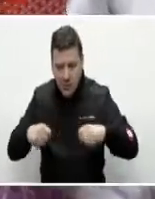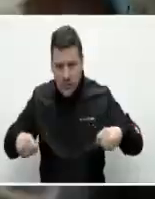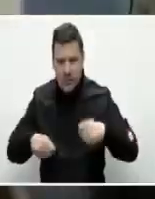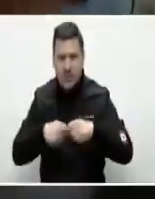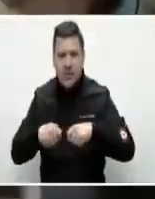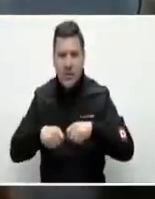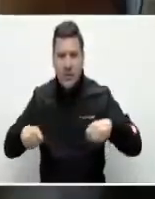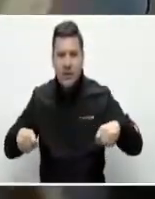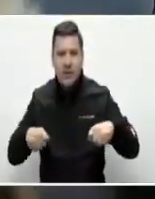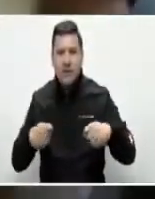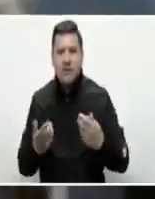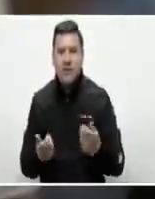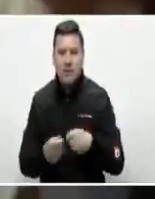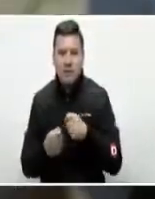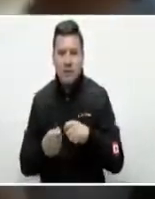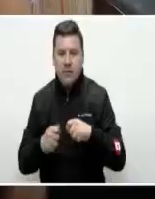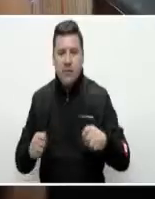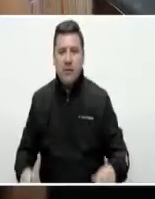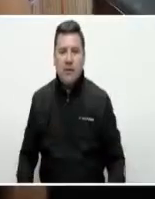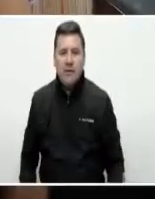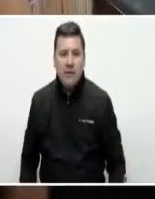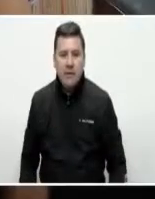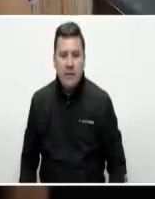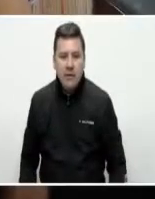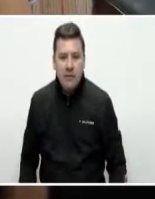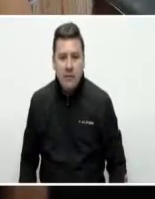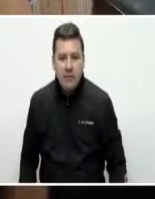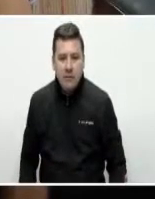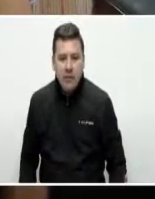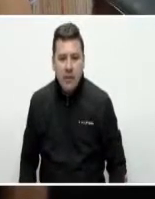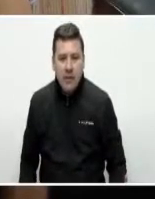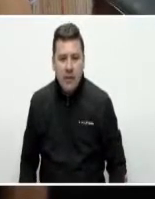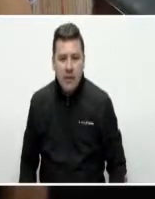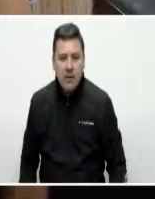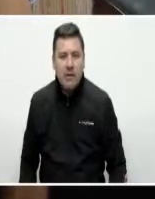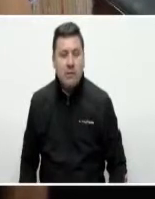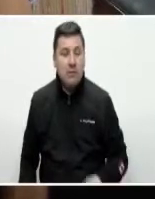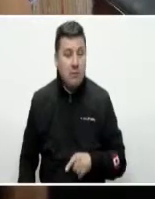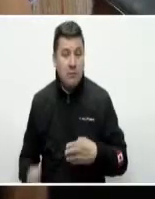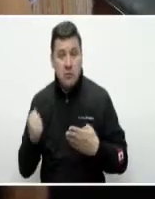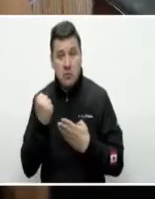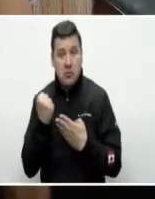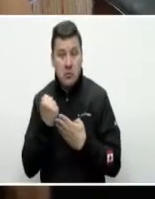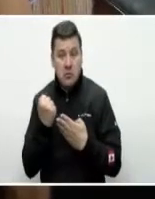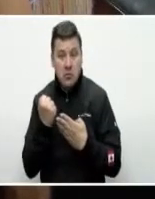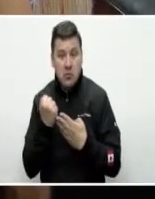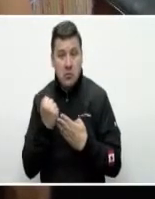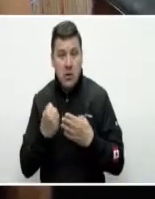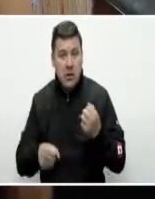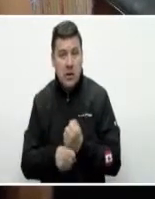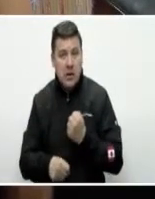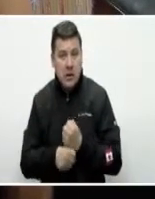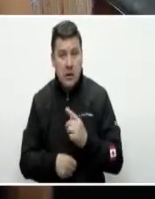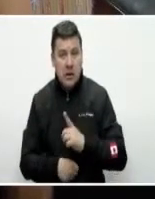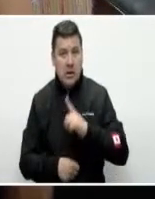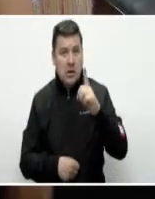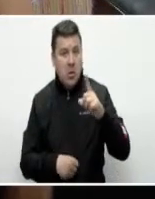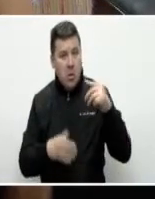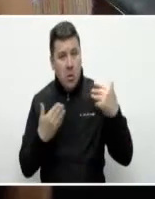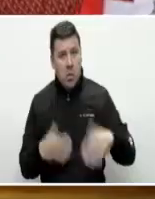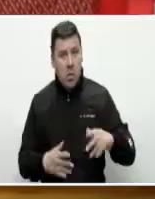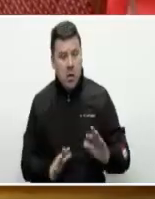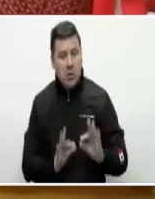macramé, cerámica y forja. Yo creo que el trabajo que hace el SENA es un trabajo de líder para